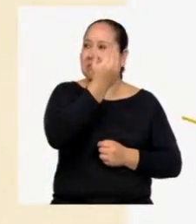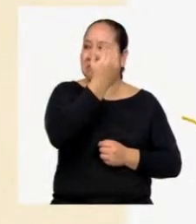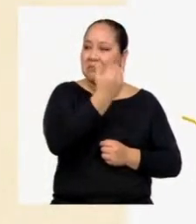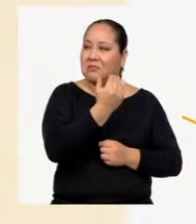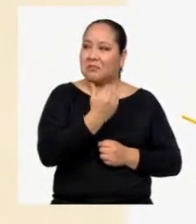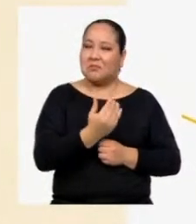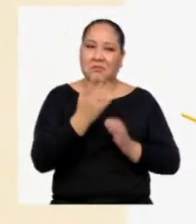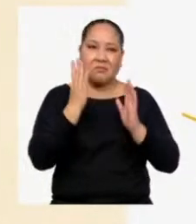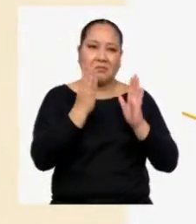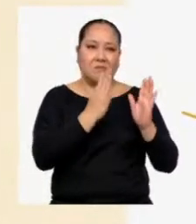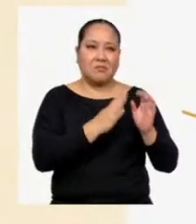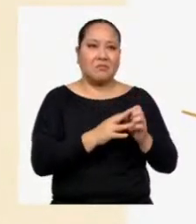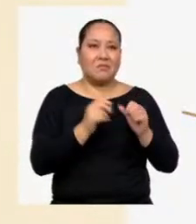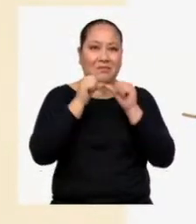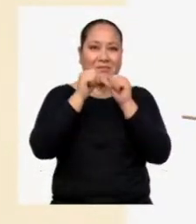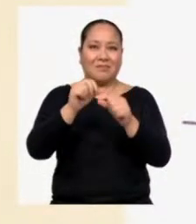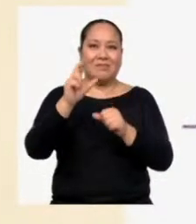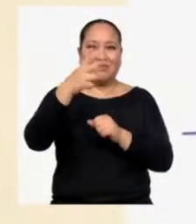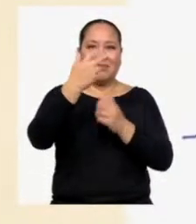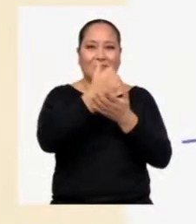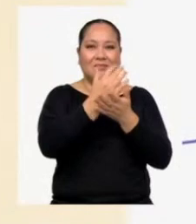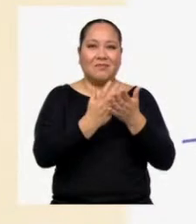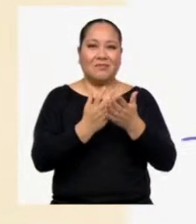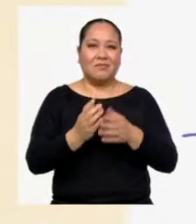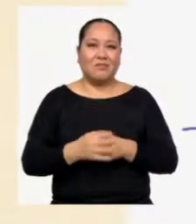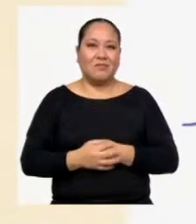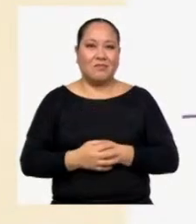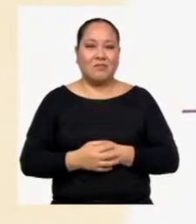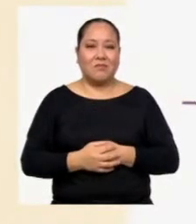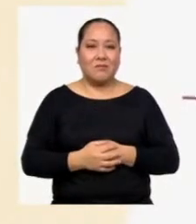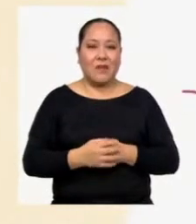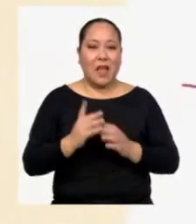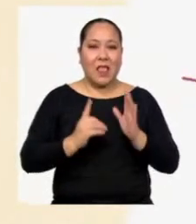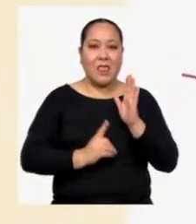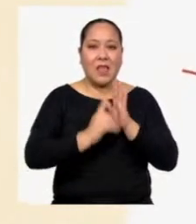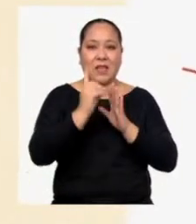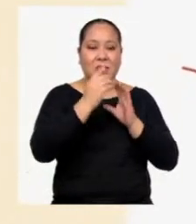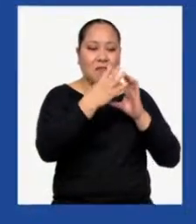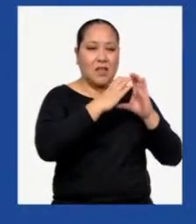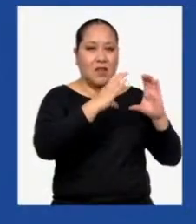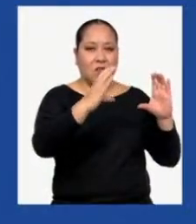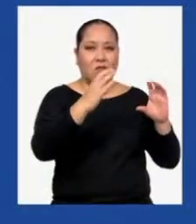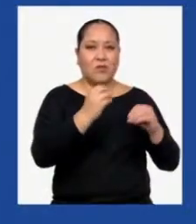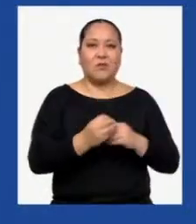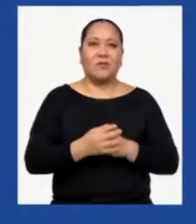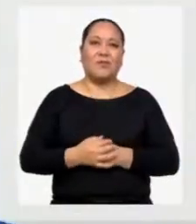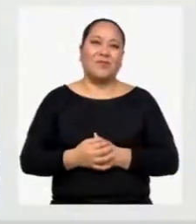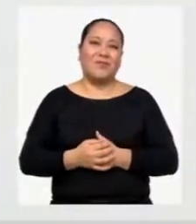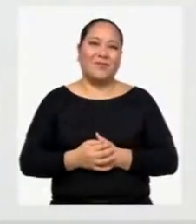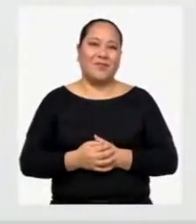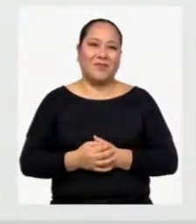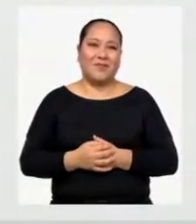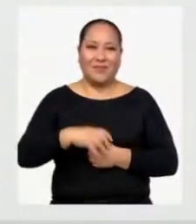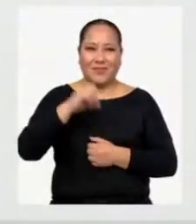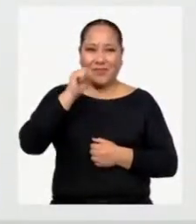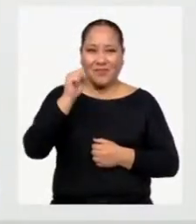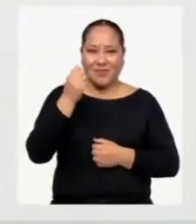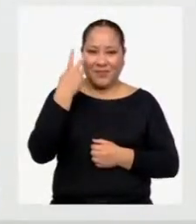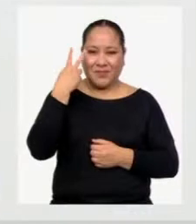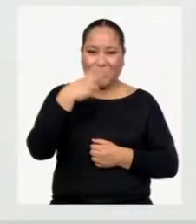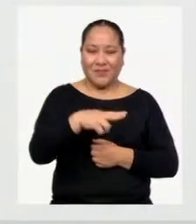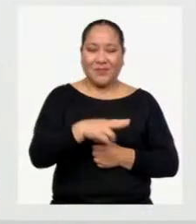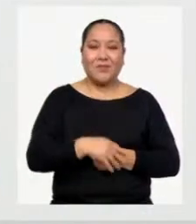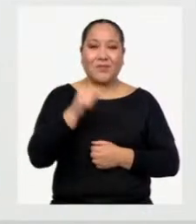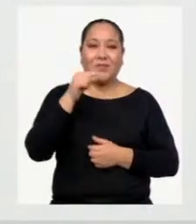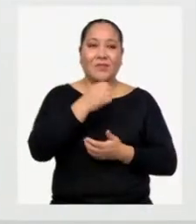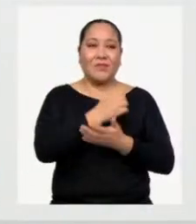quedando Sigamos con la tercera parte El desarrollo Que estamos con viada Sí, esta